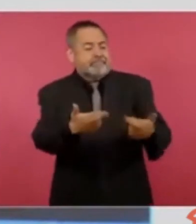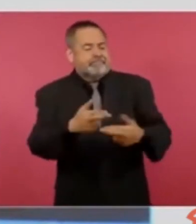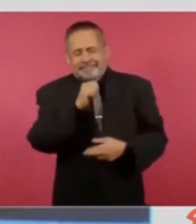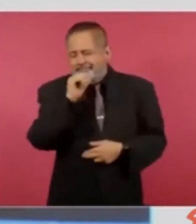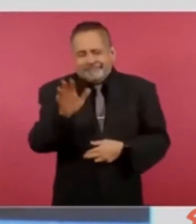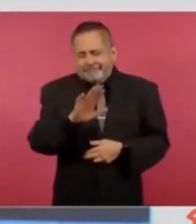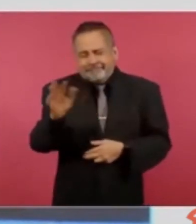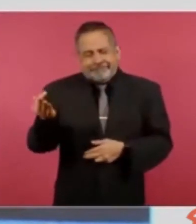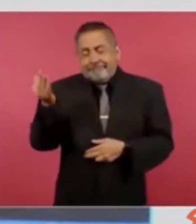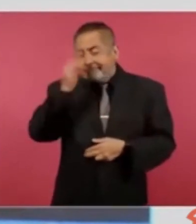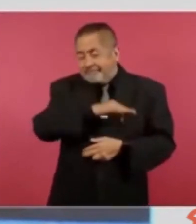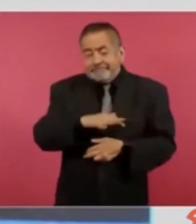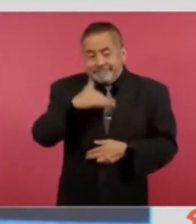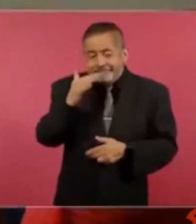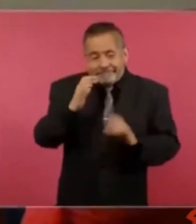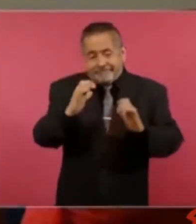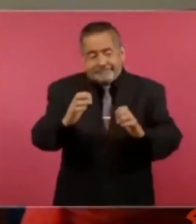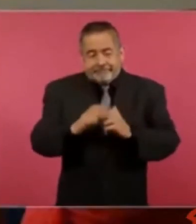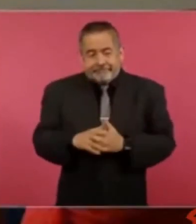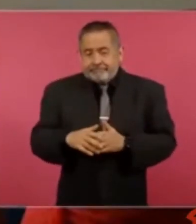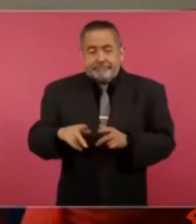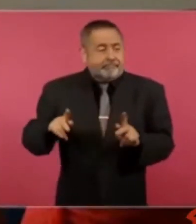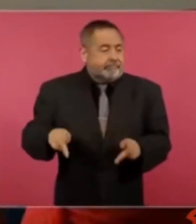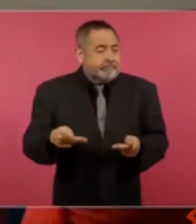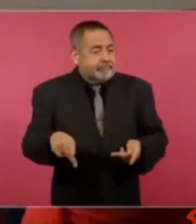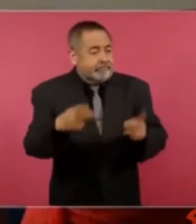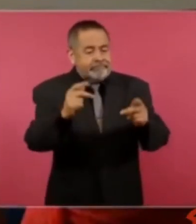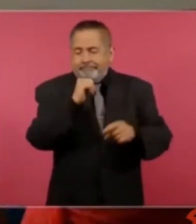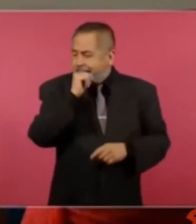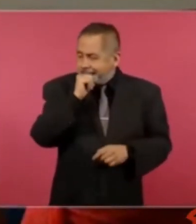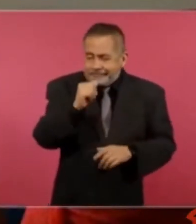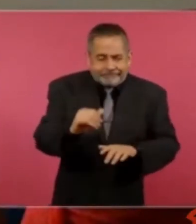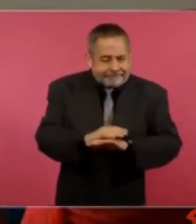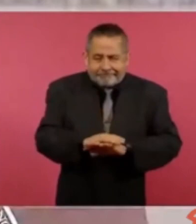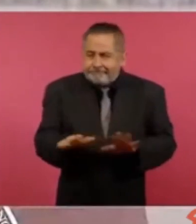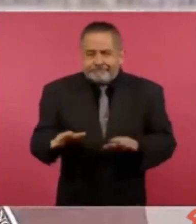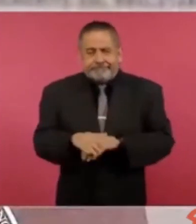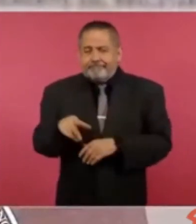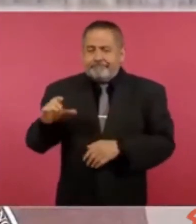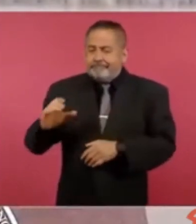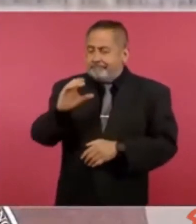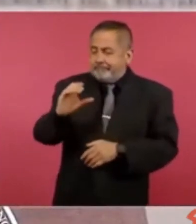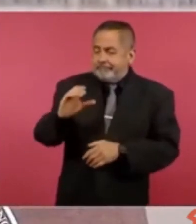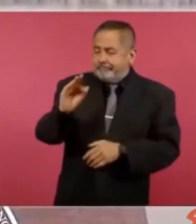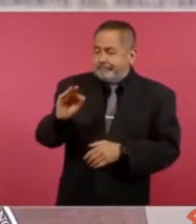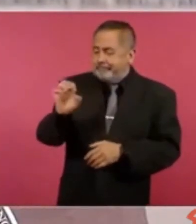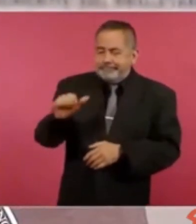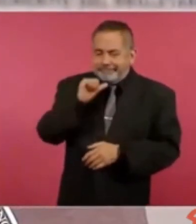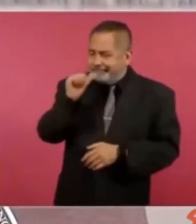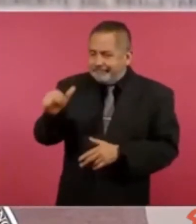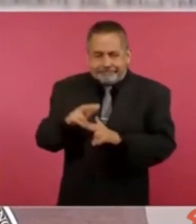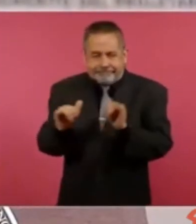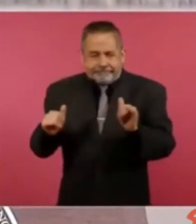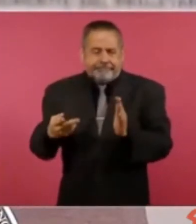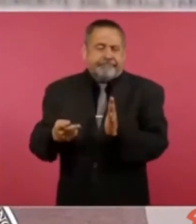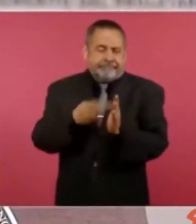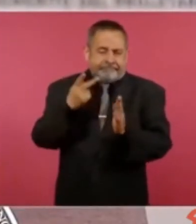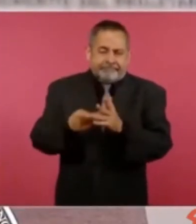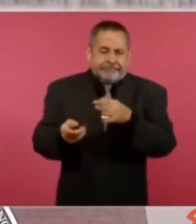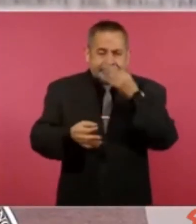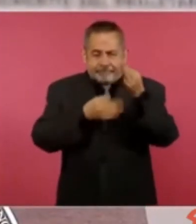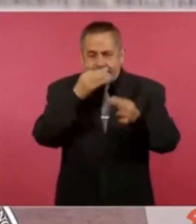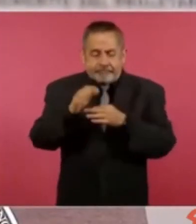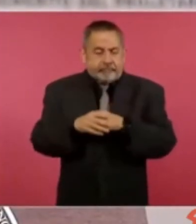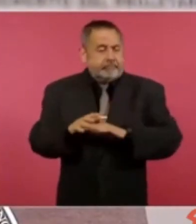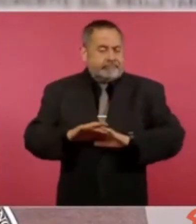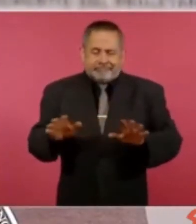Sabemos, ya lo hemos presentado en esta sección en varias ocasiones, se utiliza